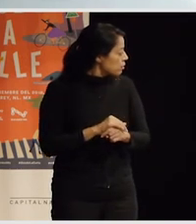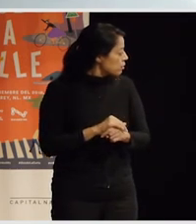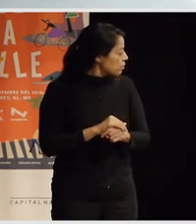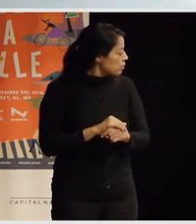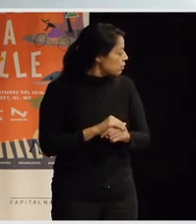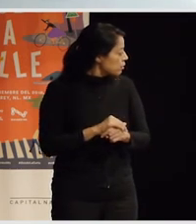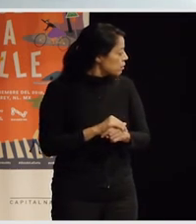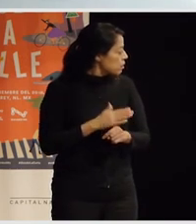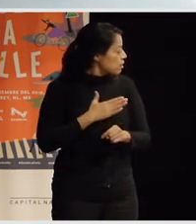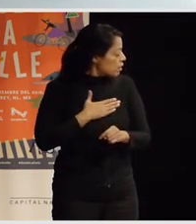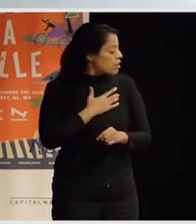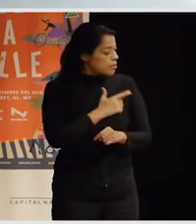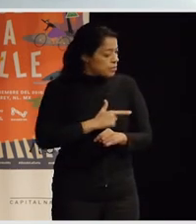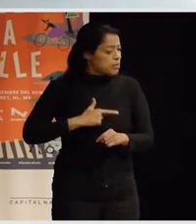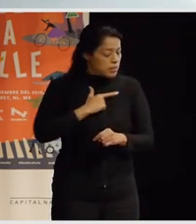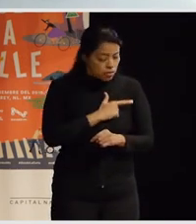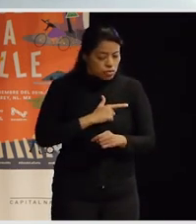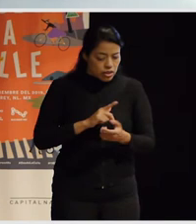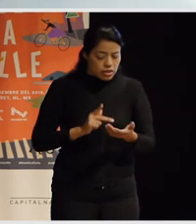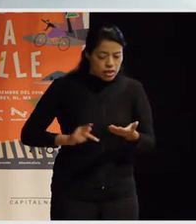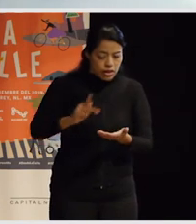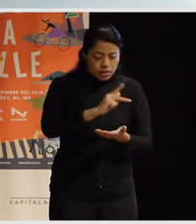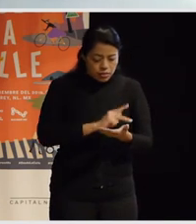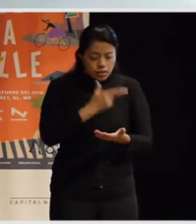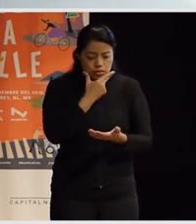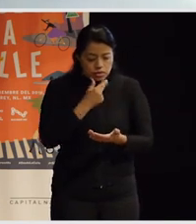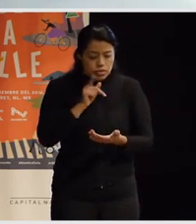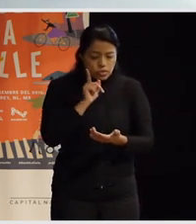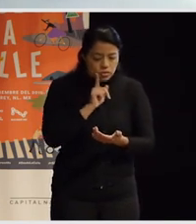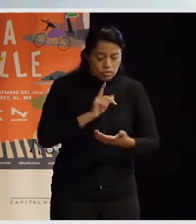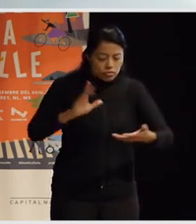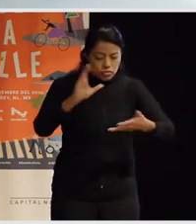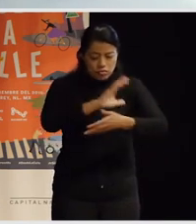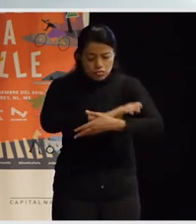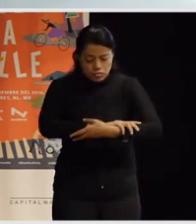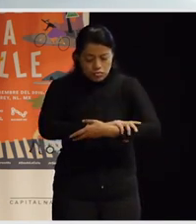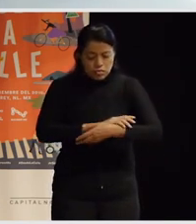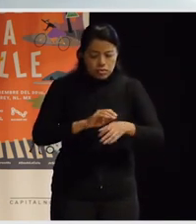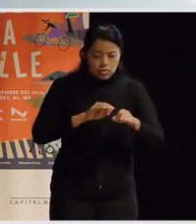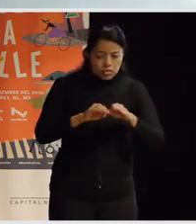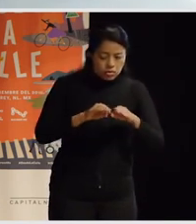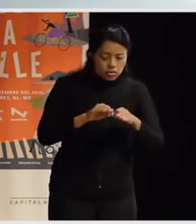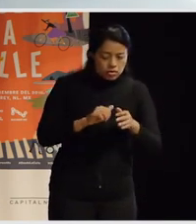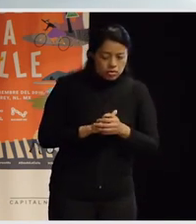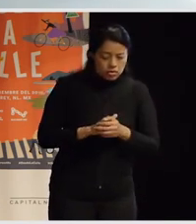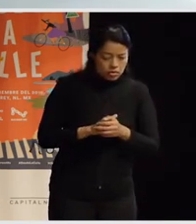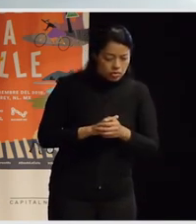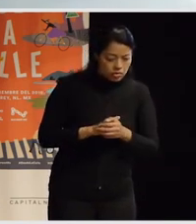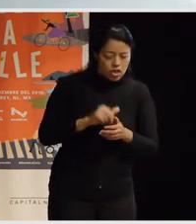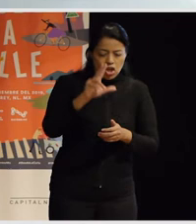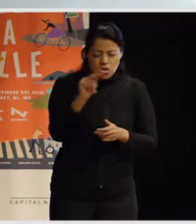o que me gustaría estar en foros mixtos en los que en los que poder hacer digamos un alegato similar ¿no? de cuestionamiento de los